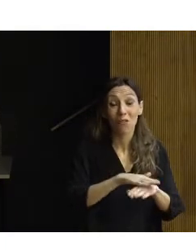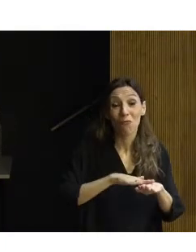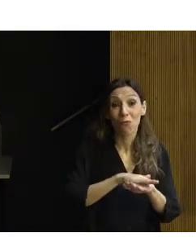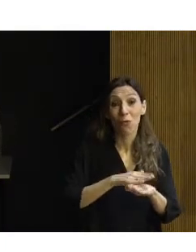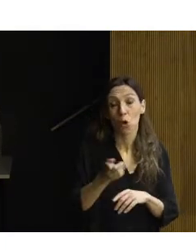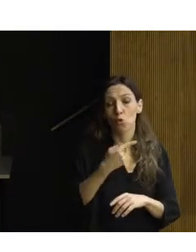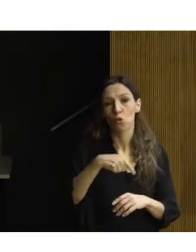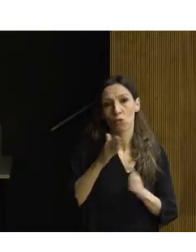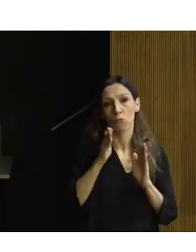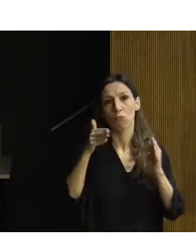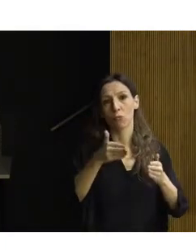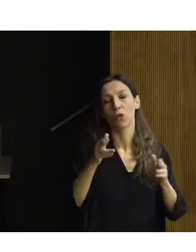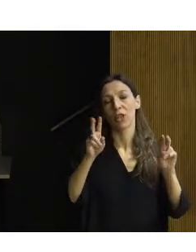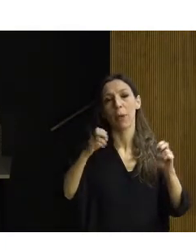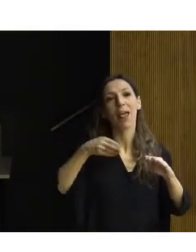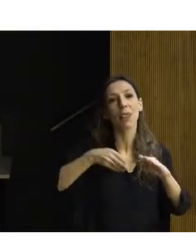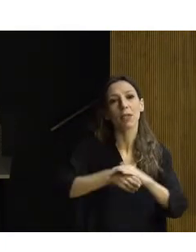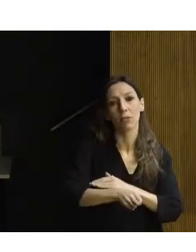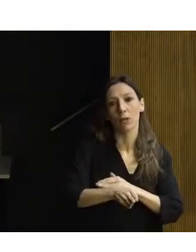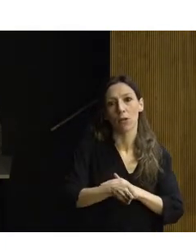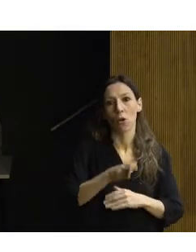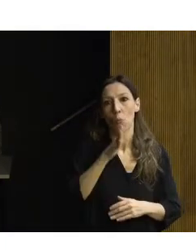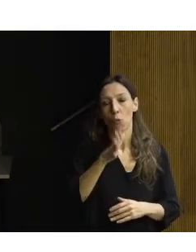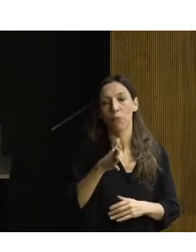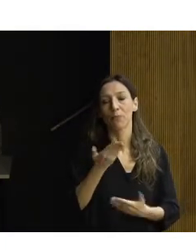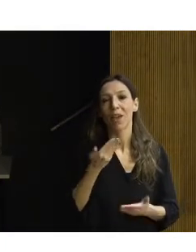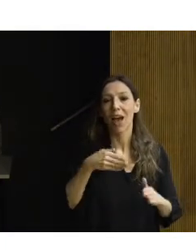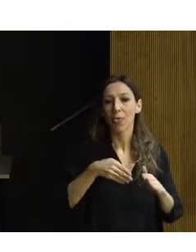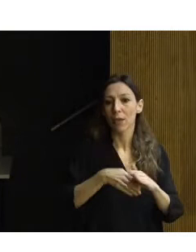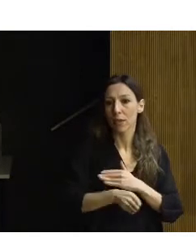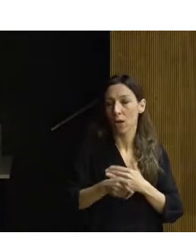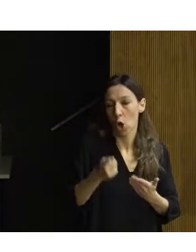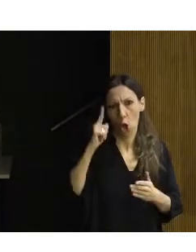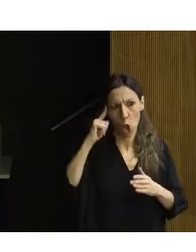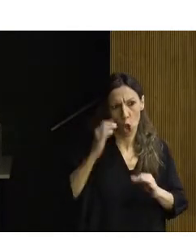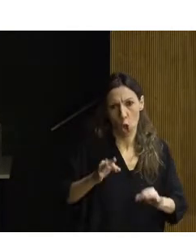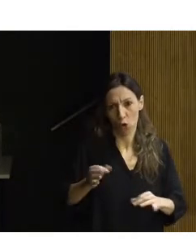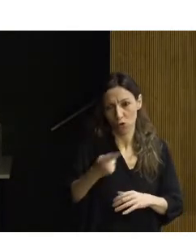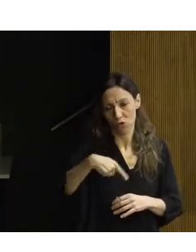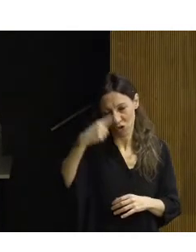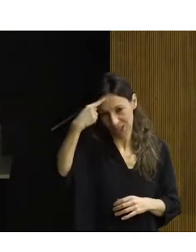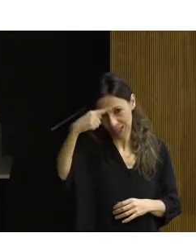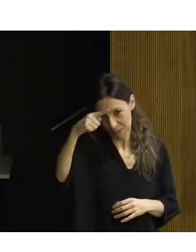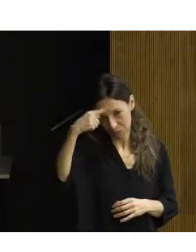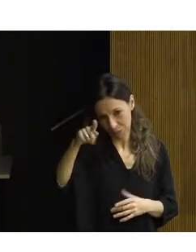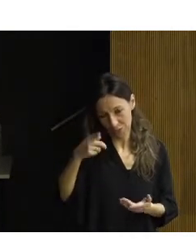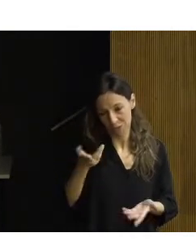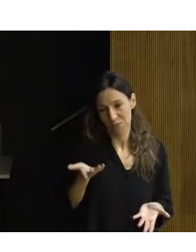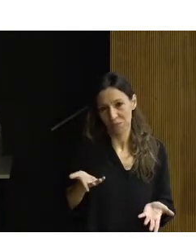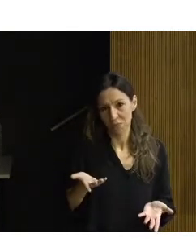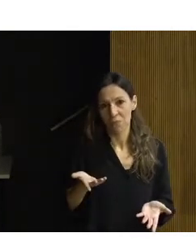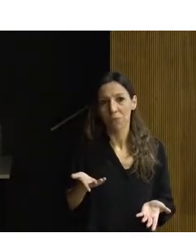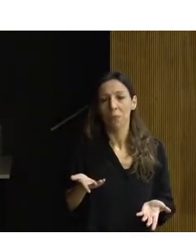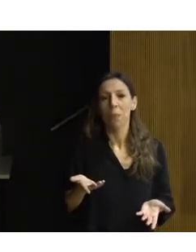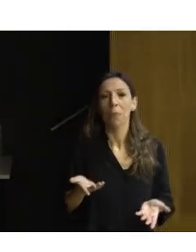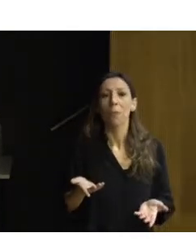abordar es el tema de la accesibilidad, porque la accesibilidad no es una cuestión, como es obvio ya para todos los que estamos aquí, seguramente, que no somos neófitos en el asunto,